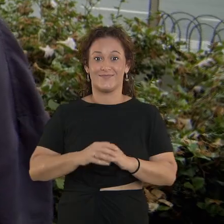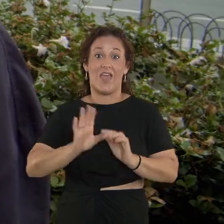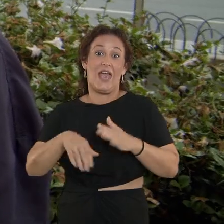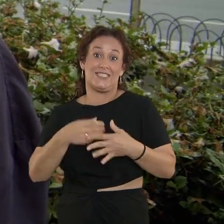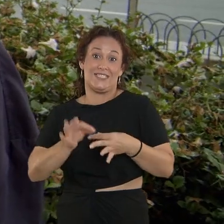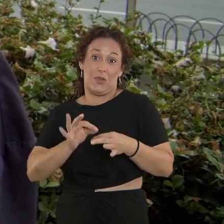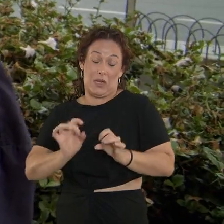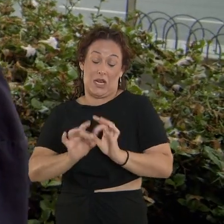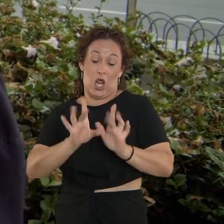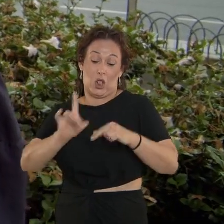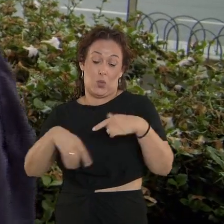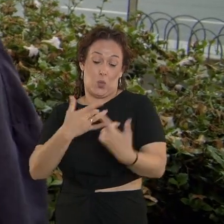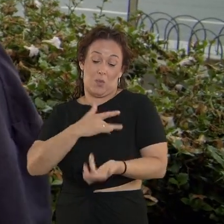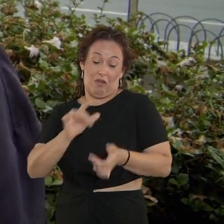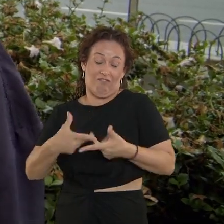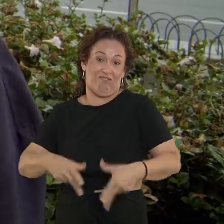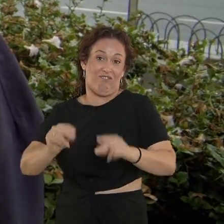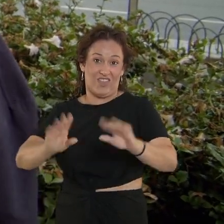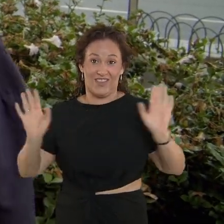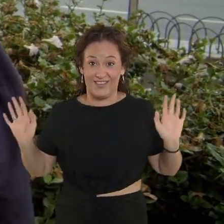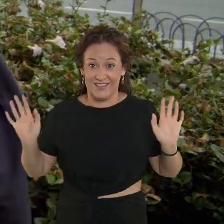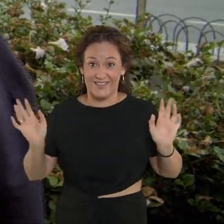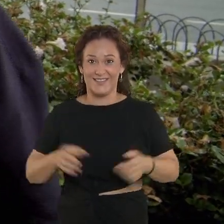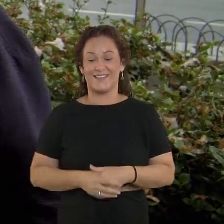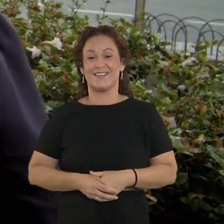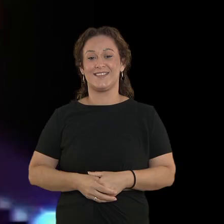Hasta septiembre, claro, evidentemente. En octubre finiquitado.